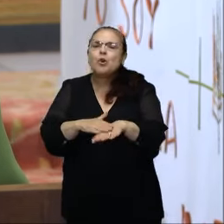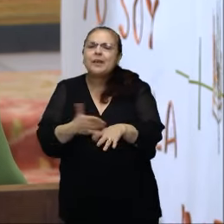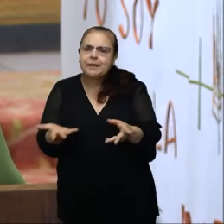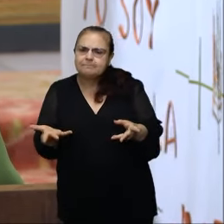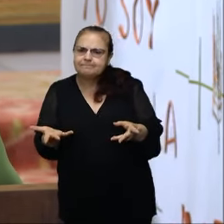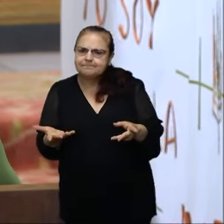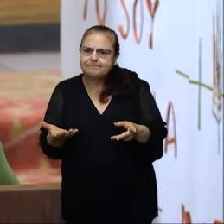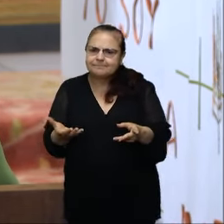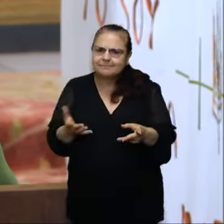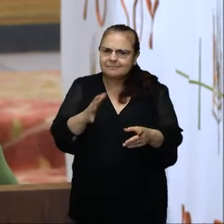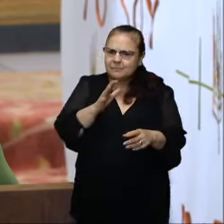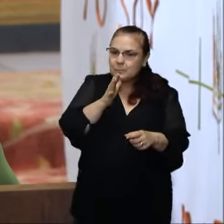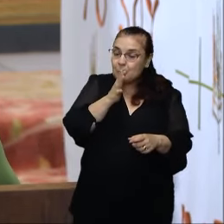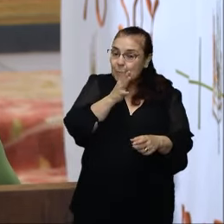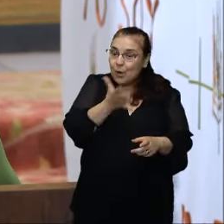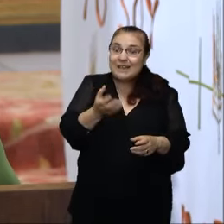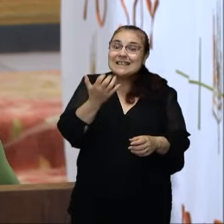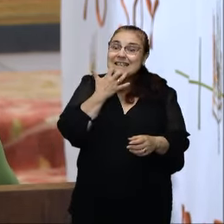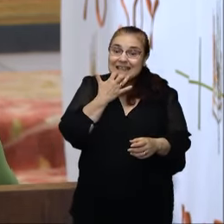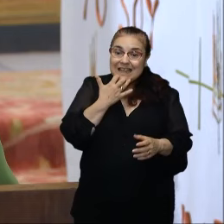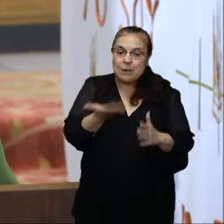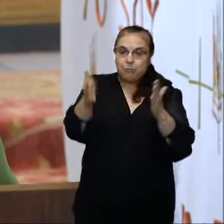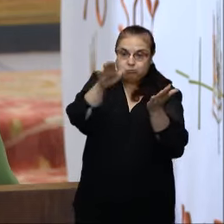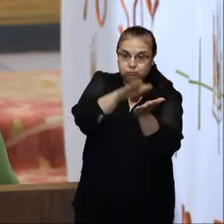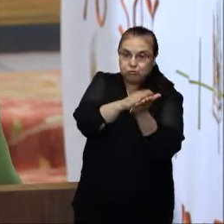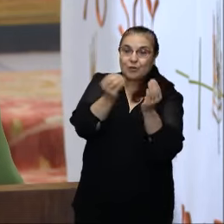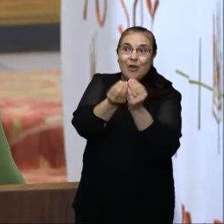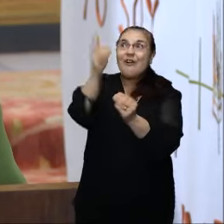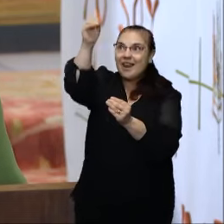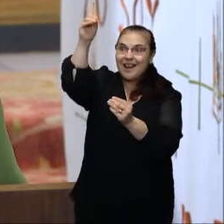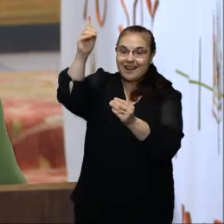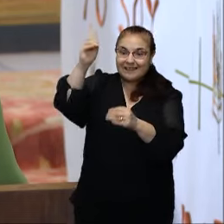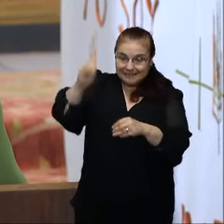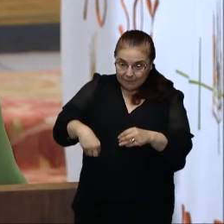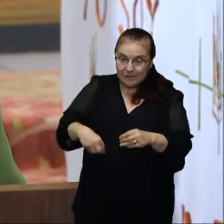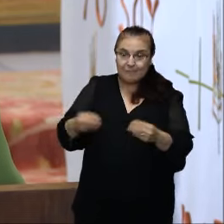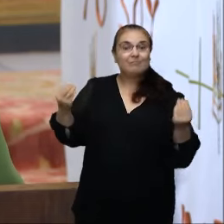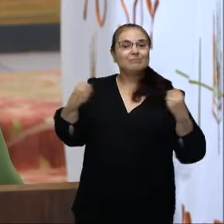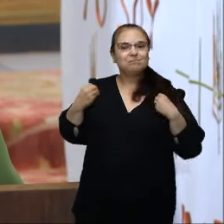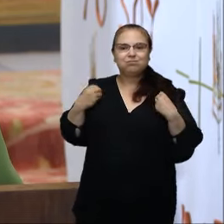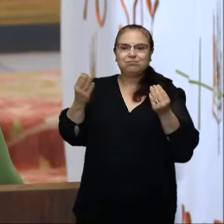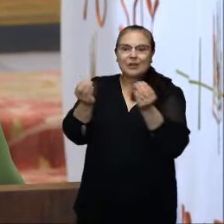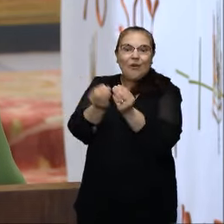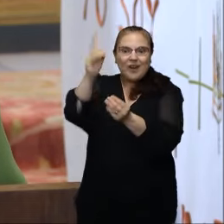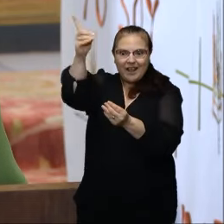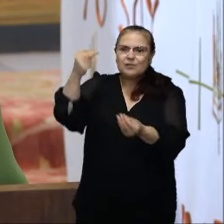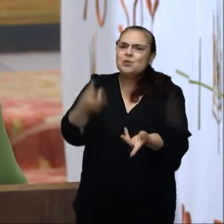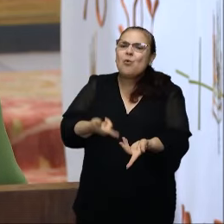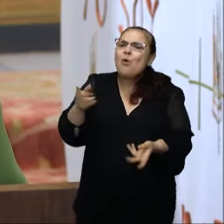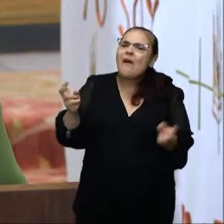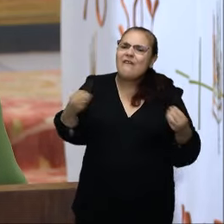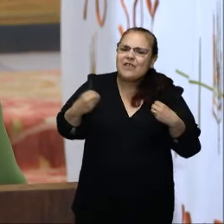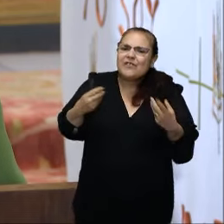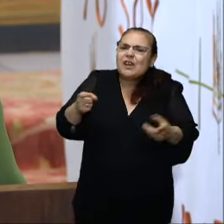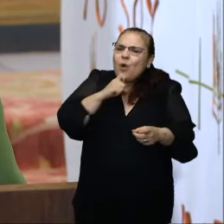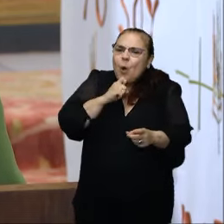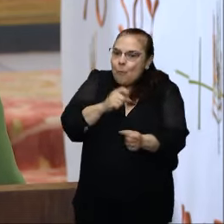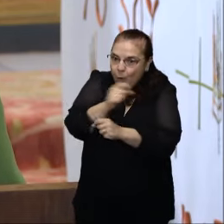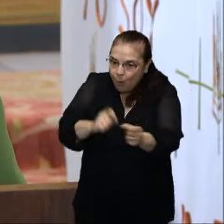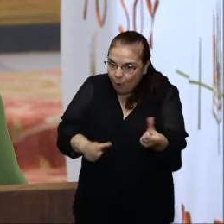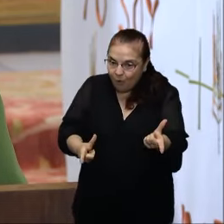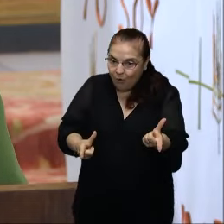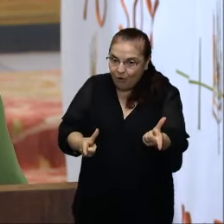Pues, si morimos con él, también viviremos con él. Le está enseñando el camino. ¿Cómo lo tienes que vivir? Si te